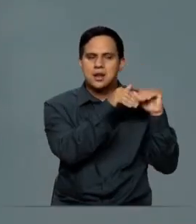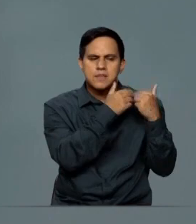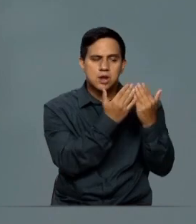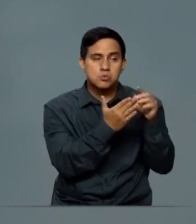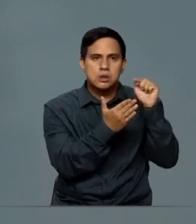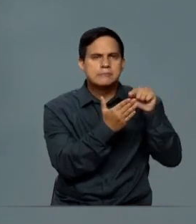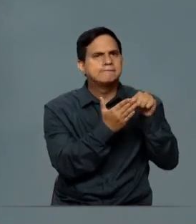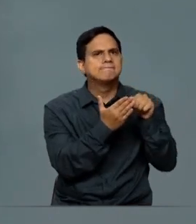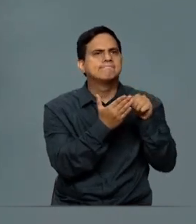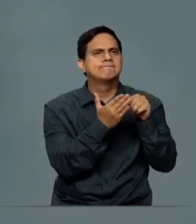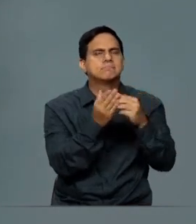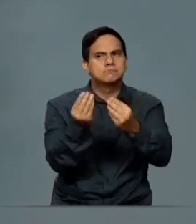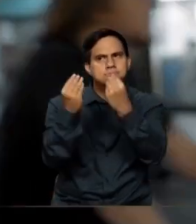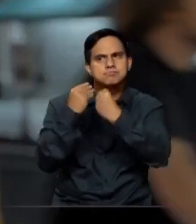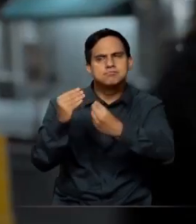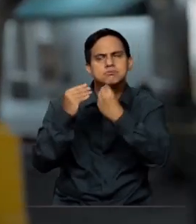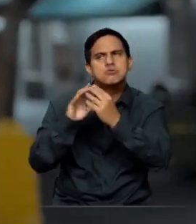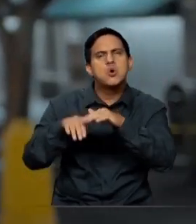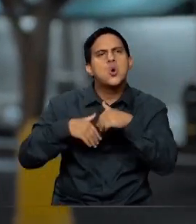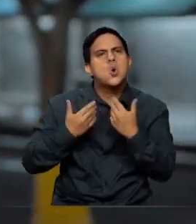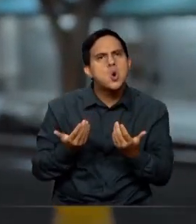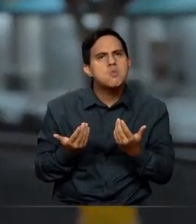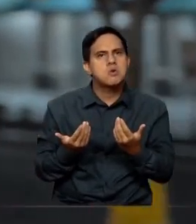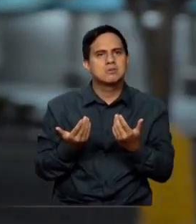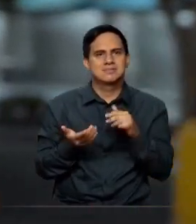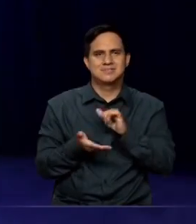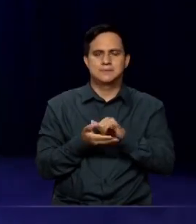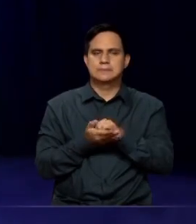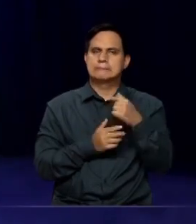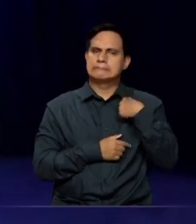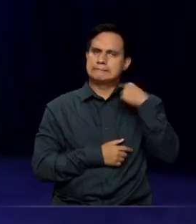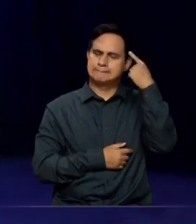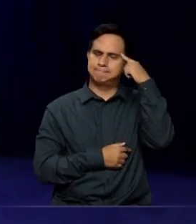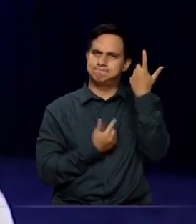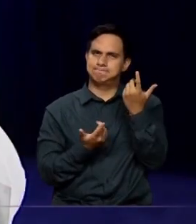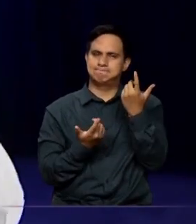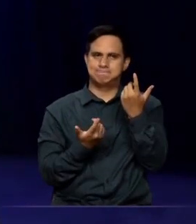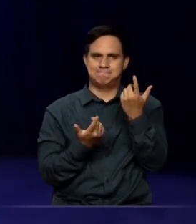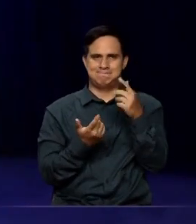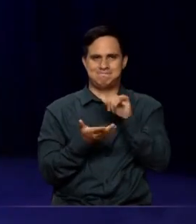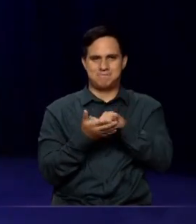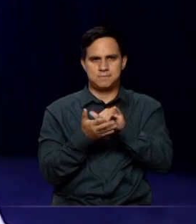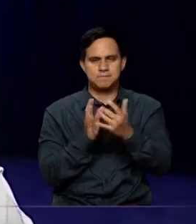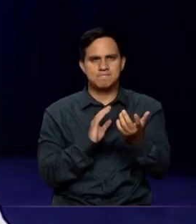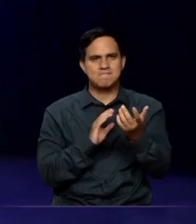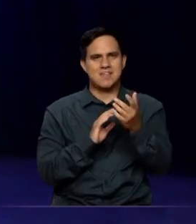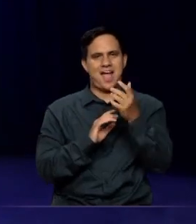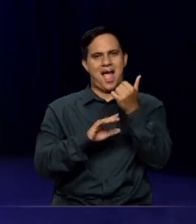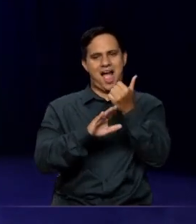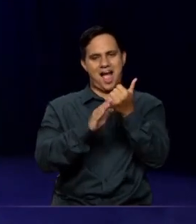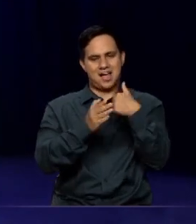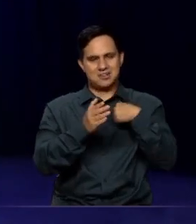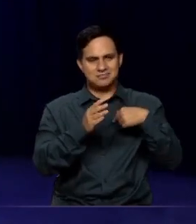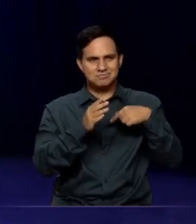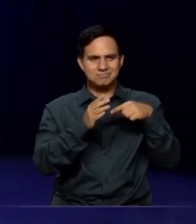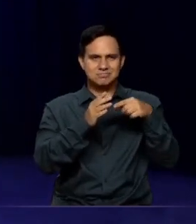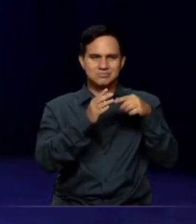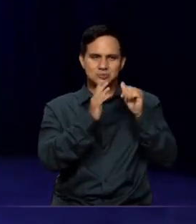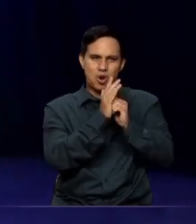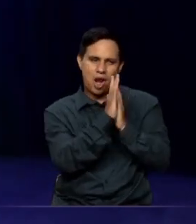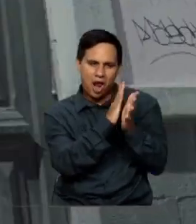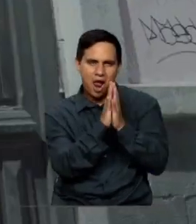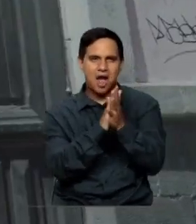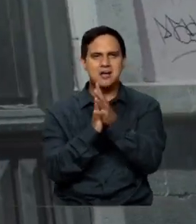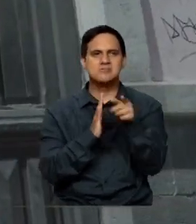cosas de la vida y la muerte todavía permanecen en ti. Entonces creo que la mirada subjetiva ayudó mucho en la escogencia, en cómo conducíamos la charla, en la